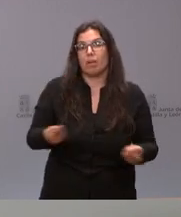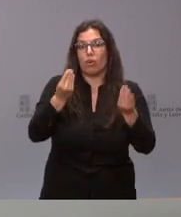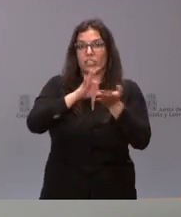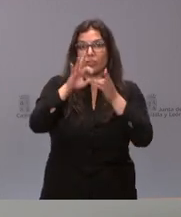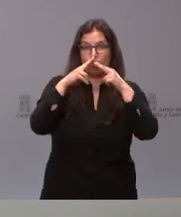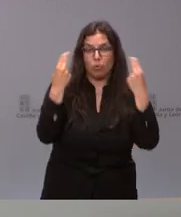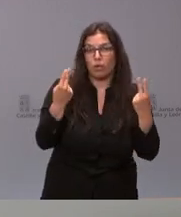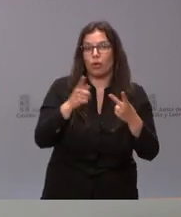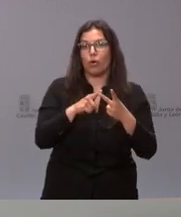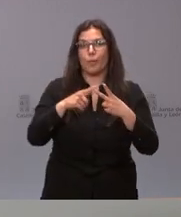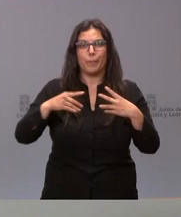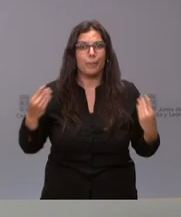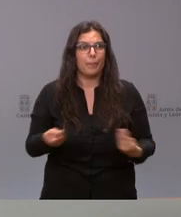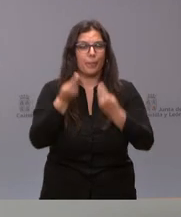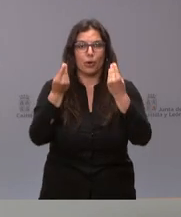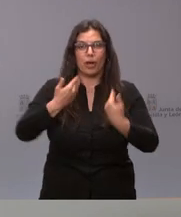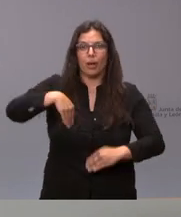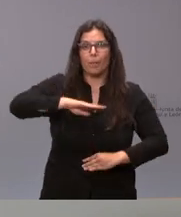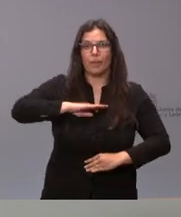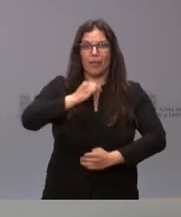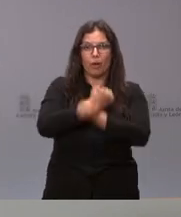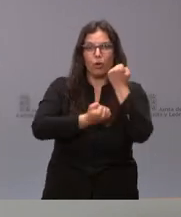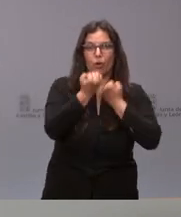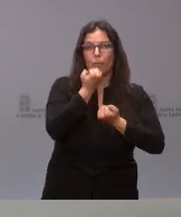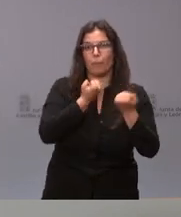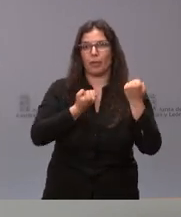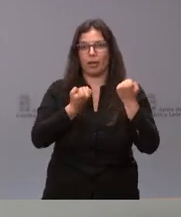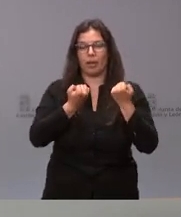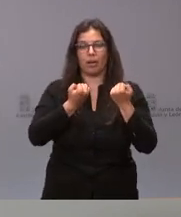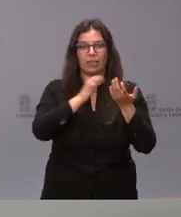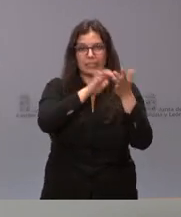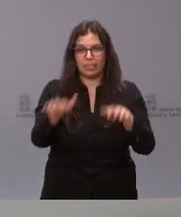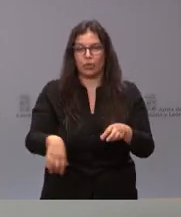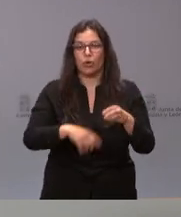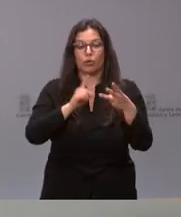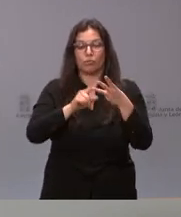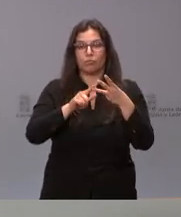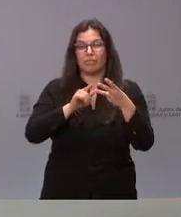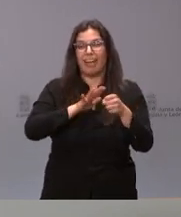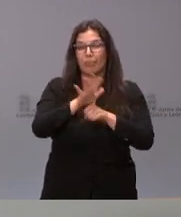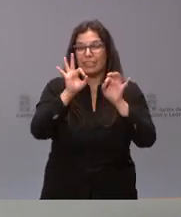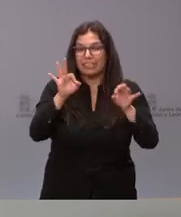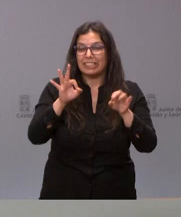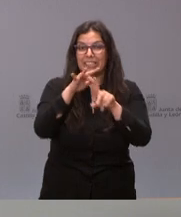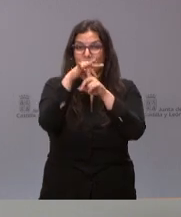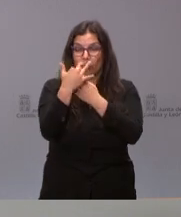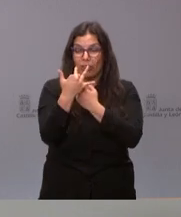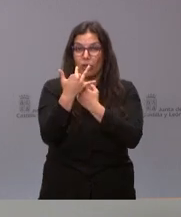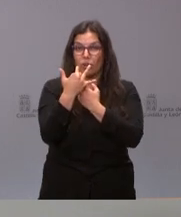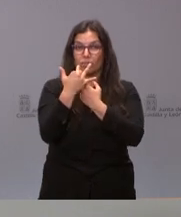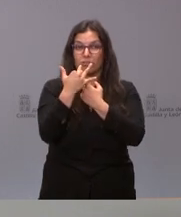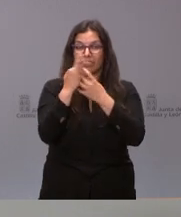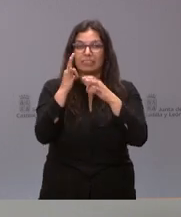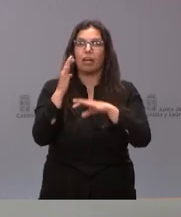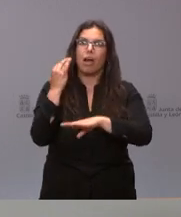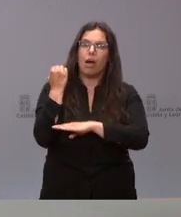públicos, a la mejora de la capacidad económica de Castilla y León y en el ámbito concreto de la situación que estamos atravesando, del